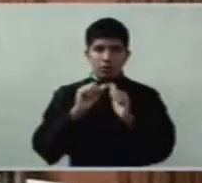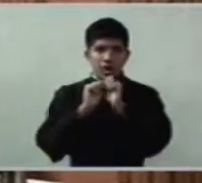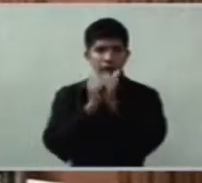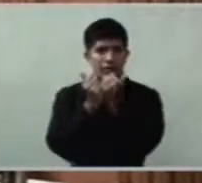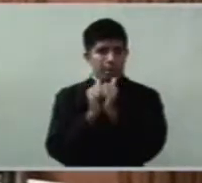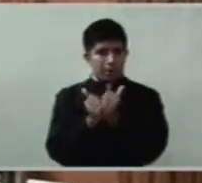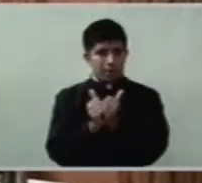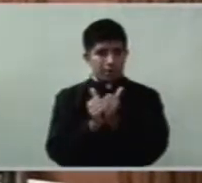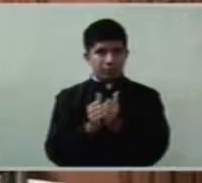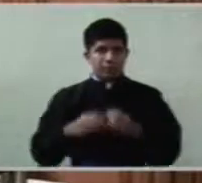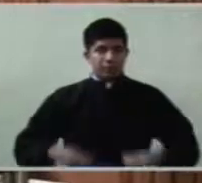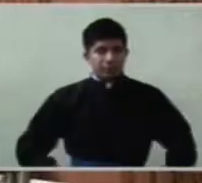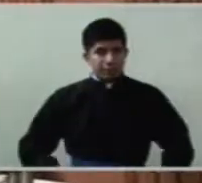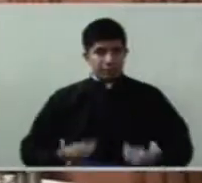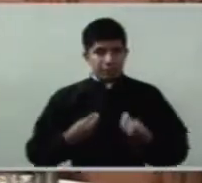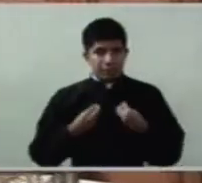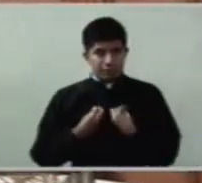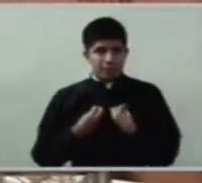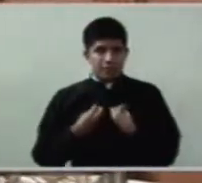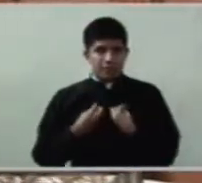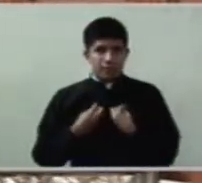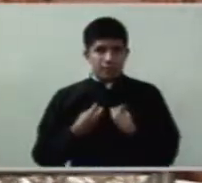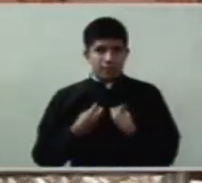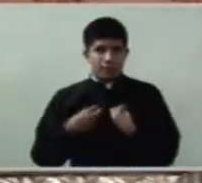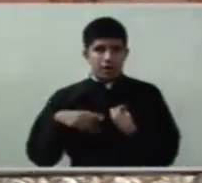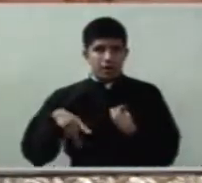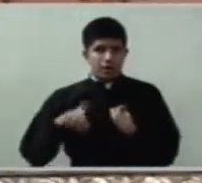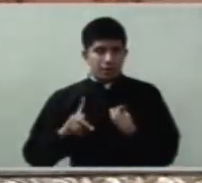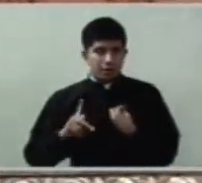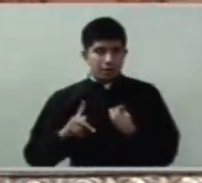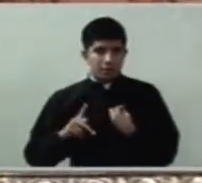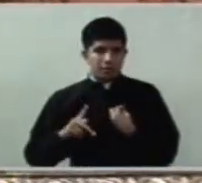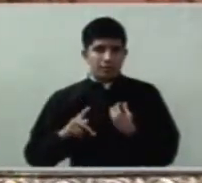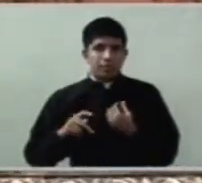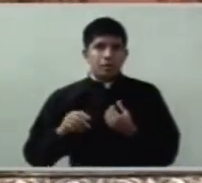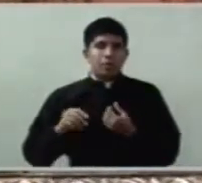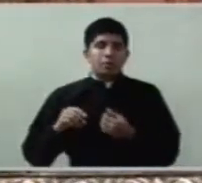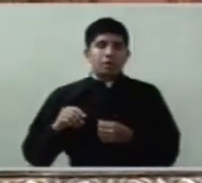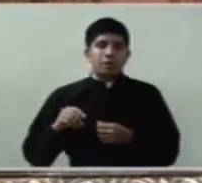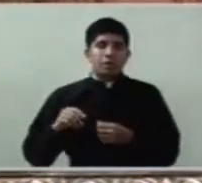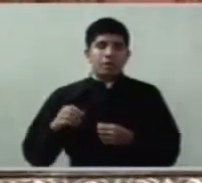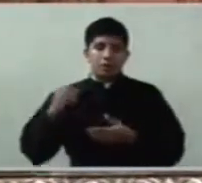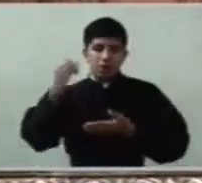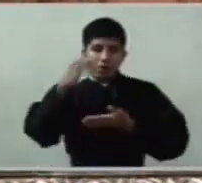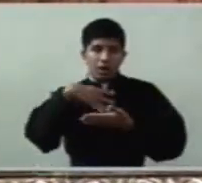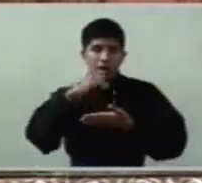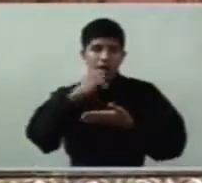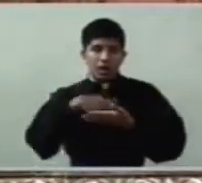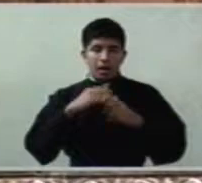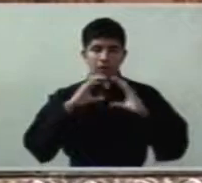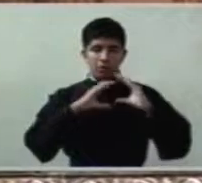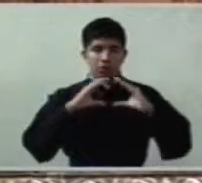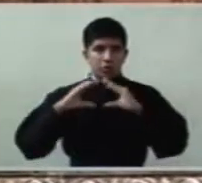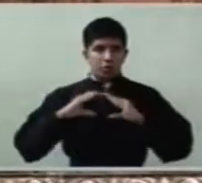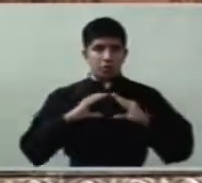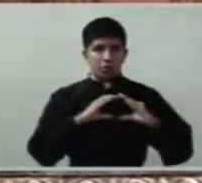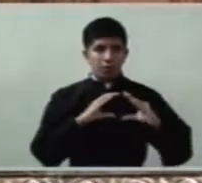pero también nos cultiva cuando